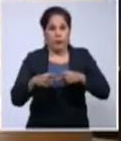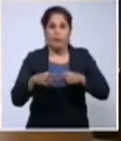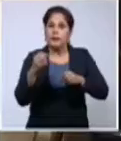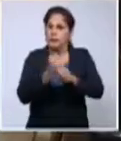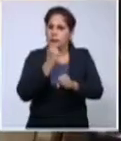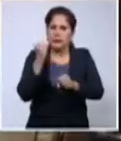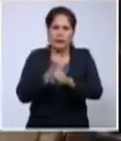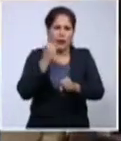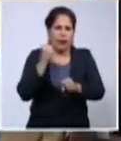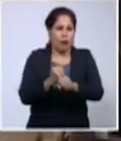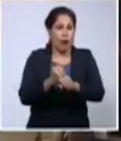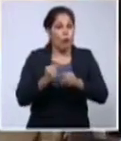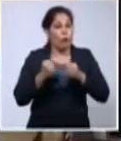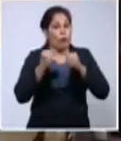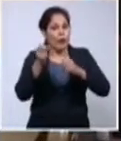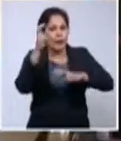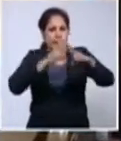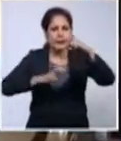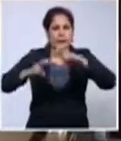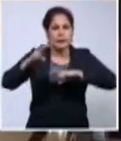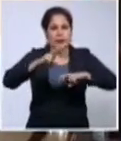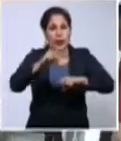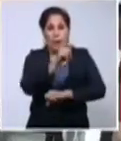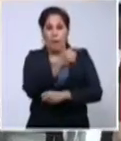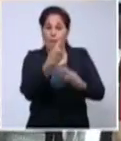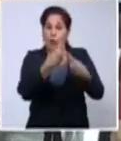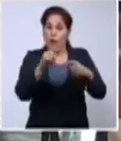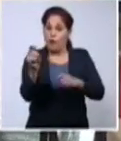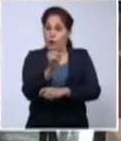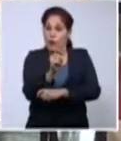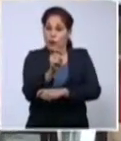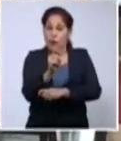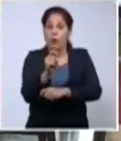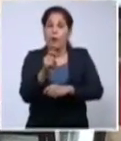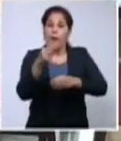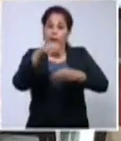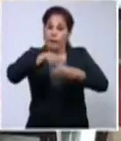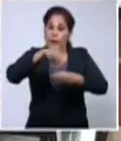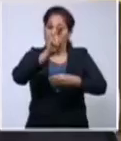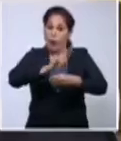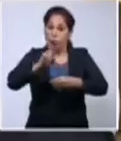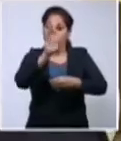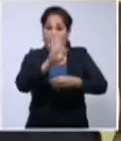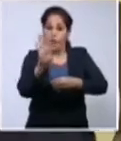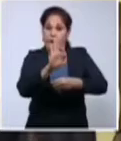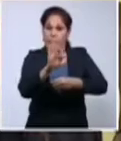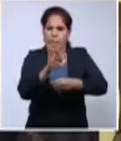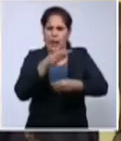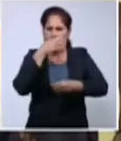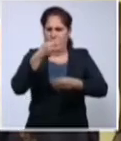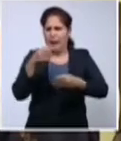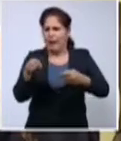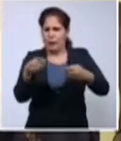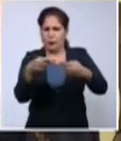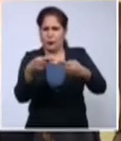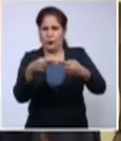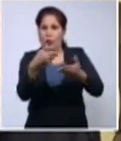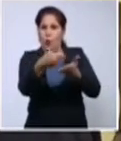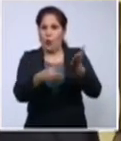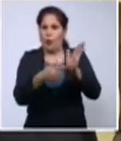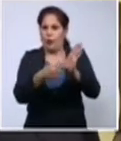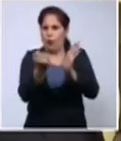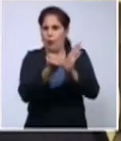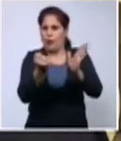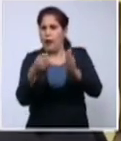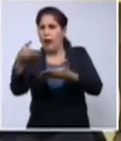académico y científico, el profesor titular de la Facultad de Física de la Universidad de La Habana analiza ciertas contradicciones del documento oficial